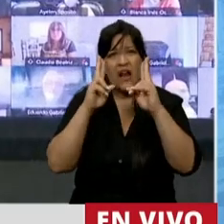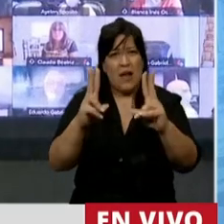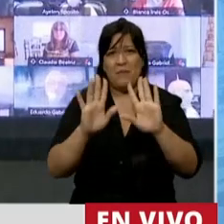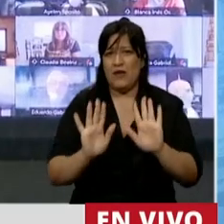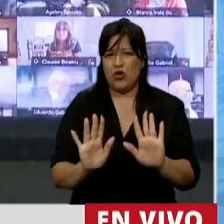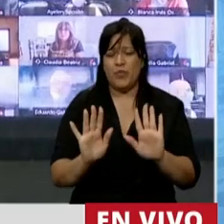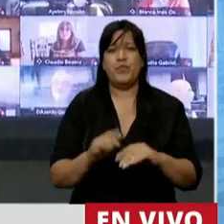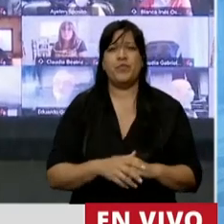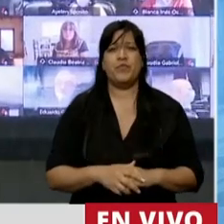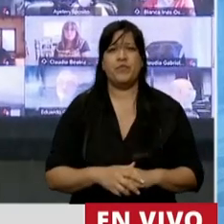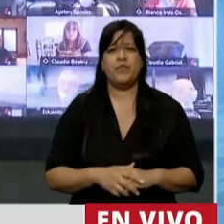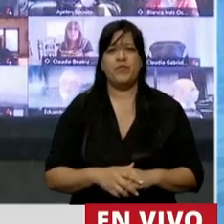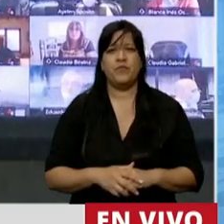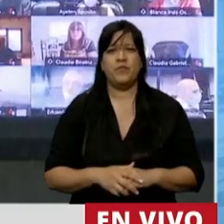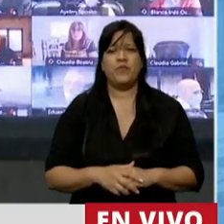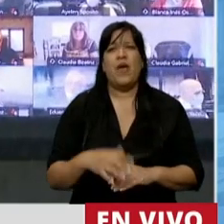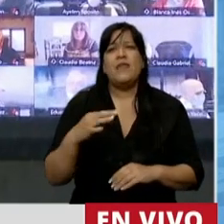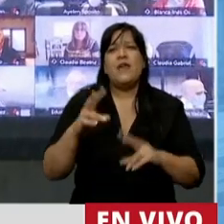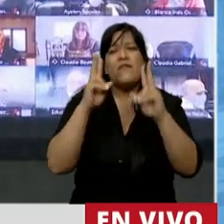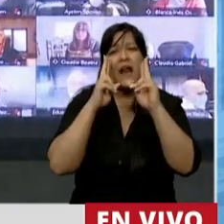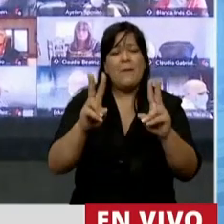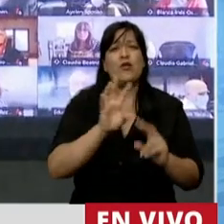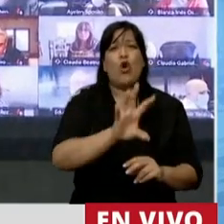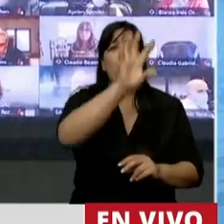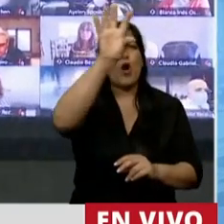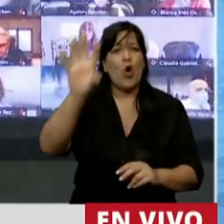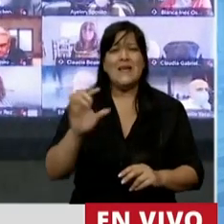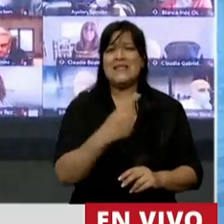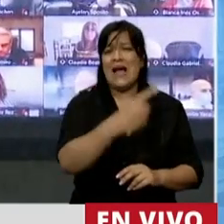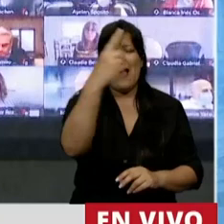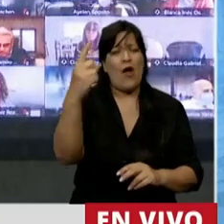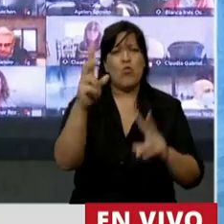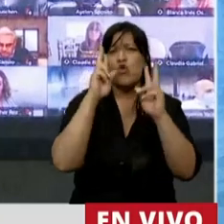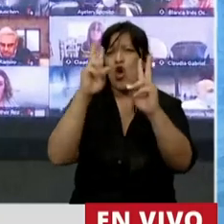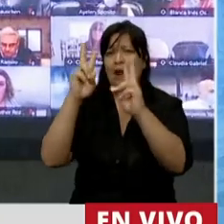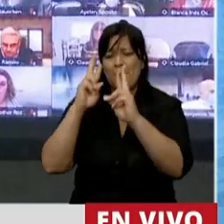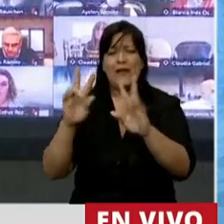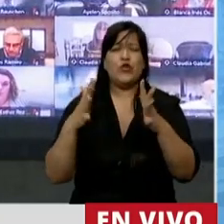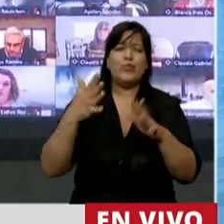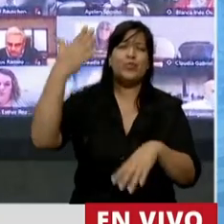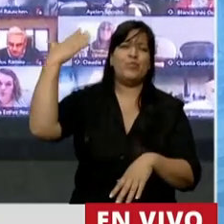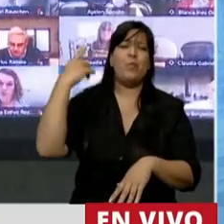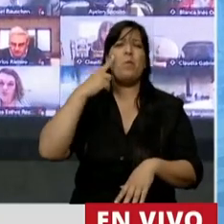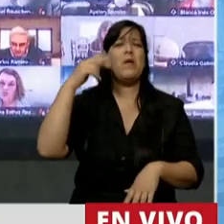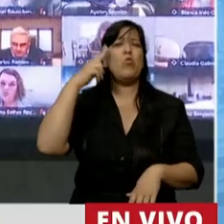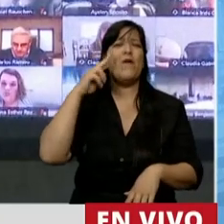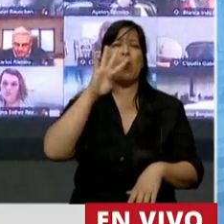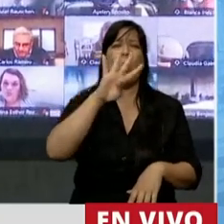prevalencia de las provincias, ¿no? O salvo allá por el 49, cuando